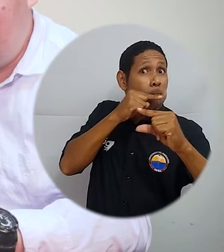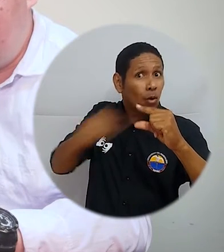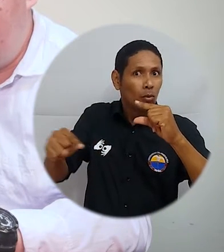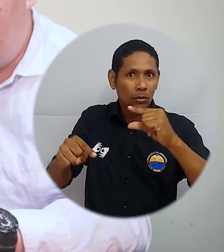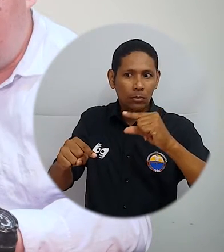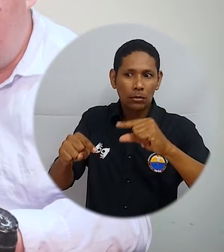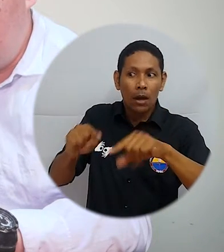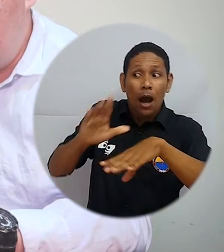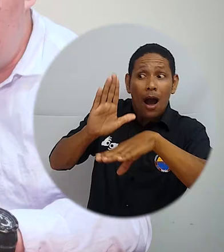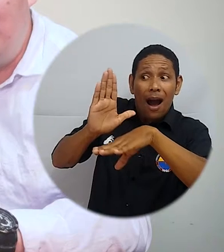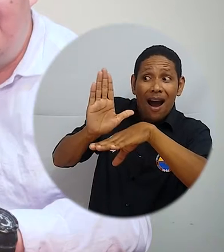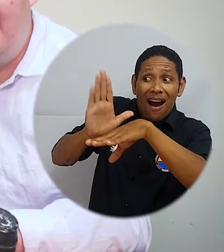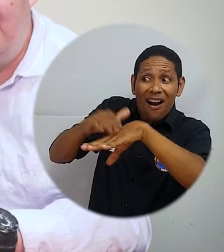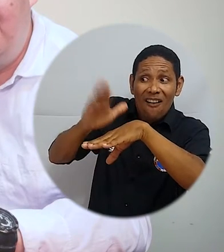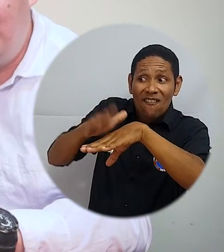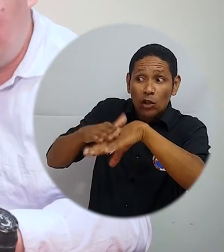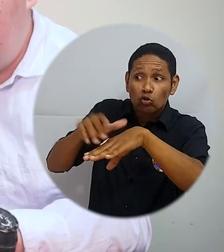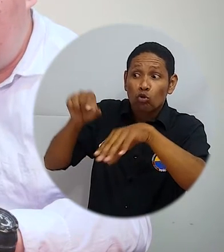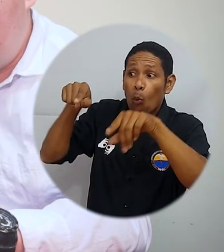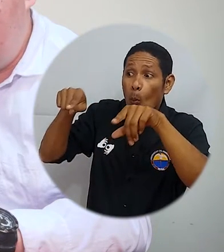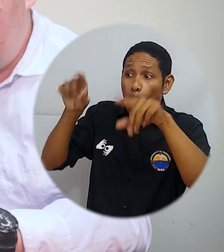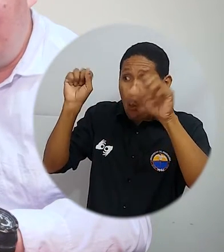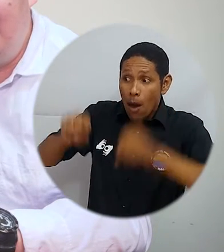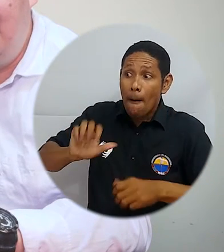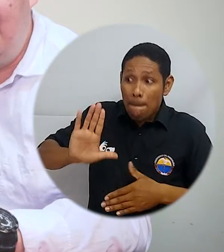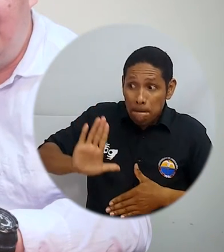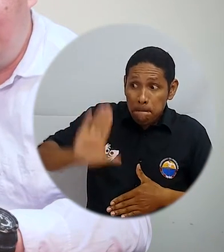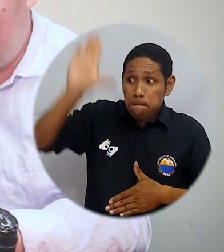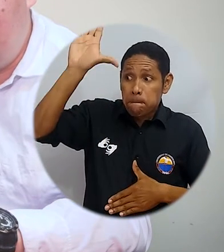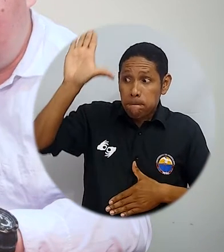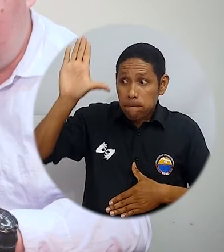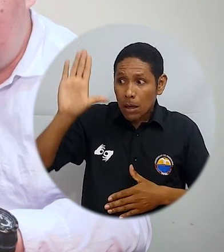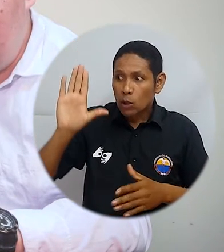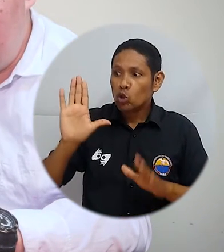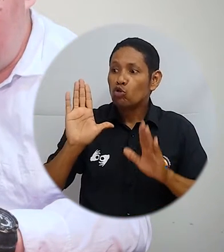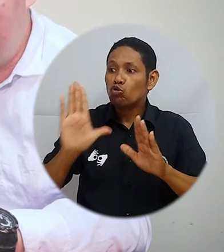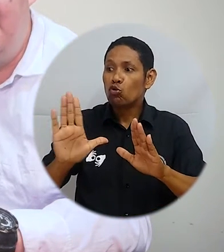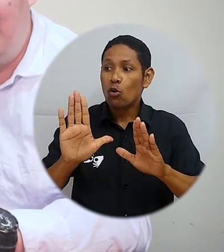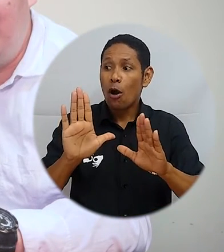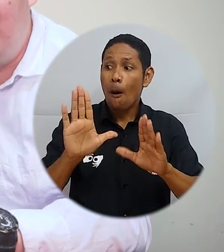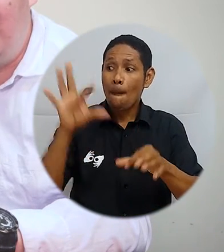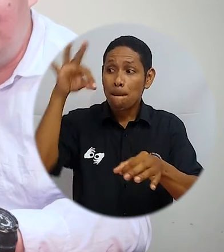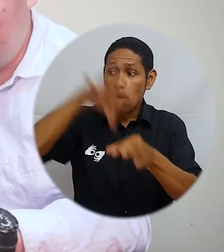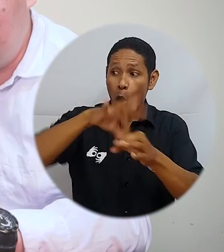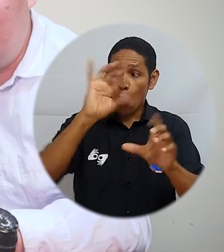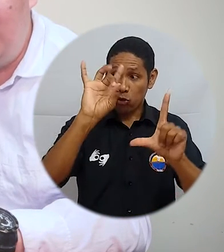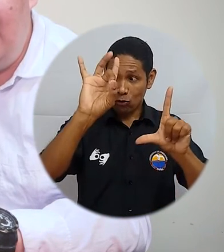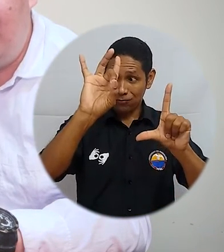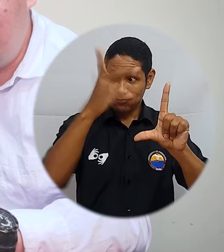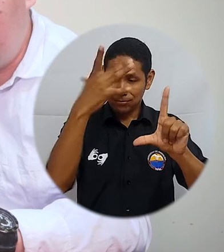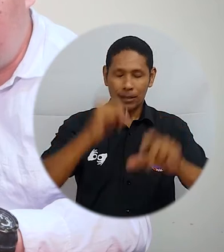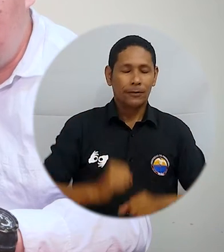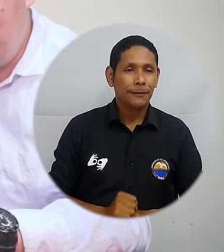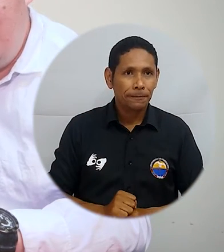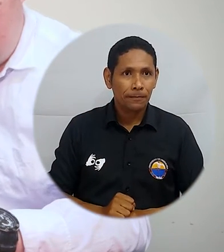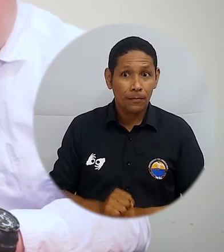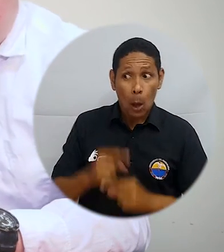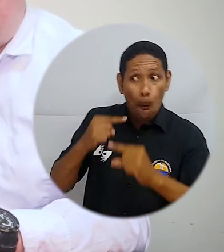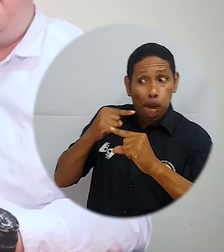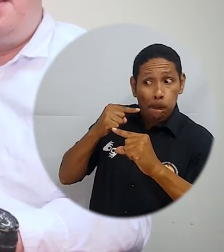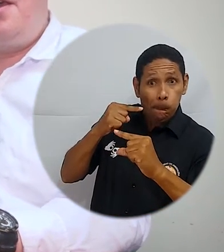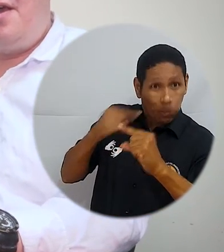llegará una invitación para la participación en el sistema de información de voto electrónico.